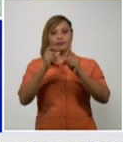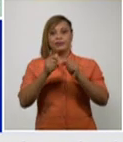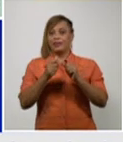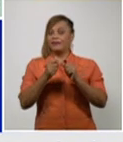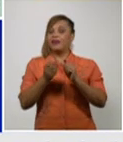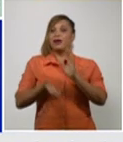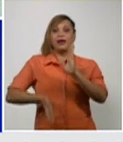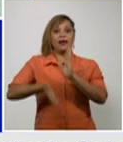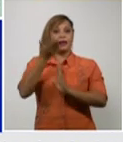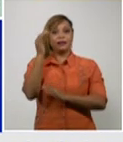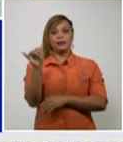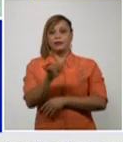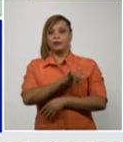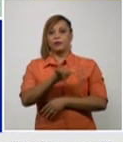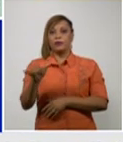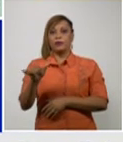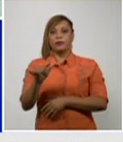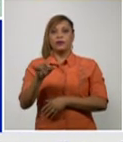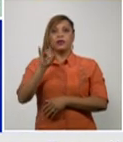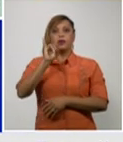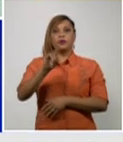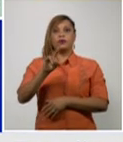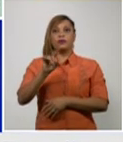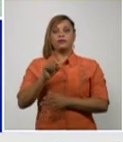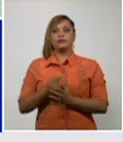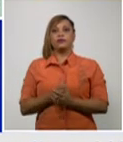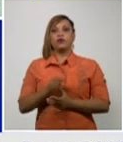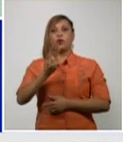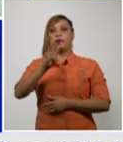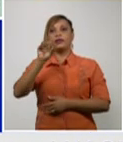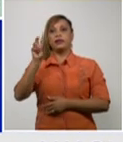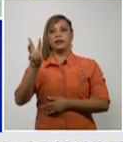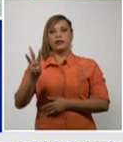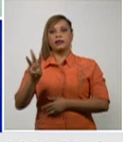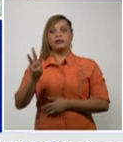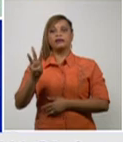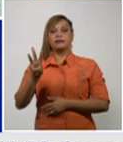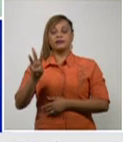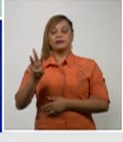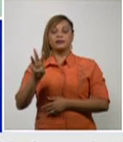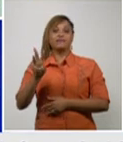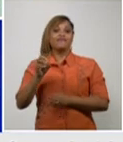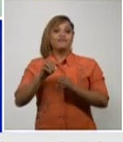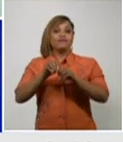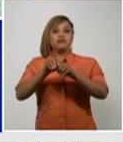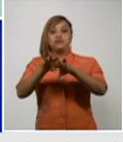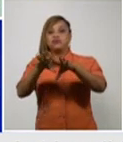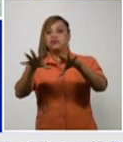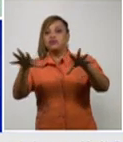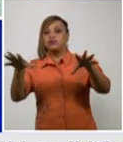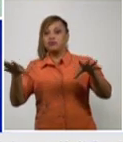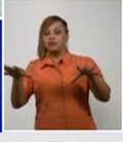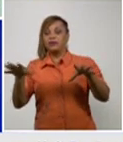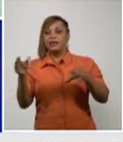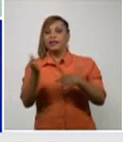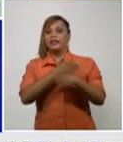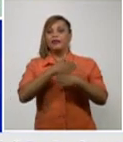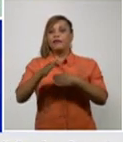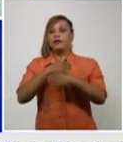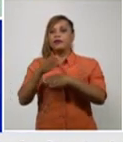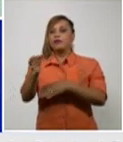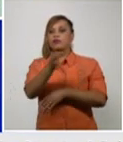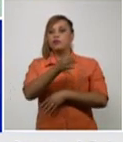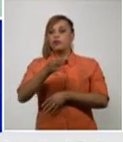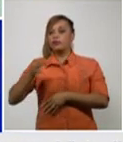93 casos además dispersos en varios municipios de su territorio